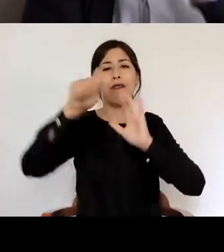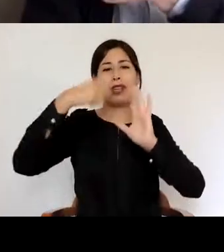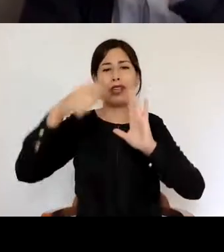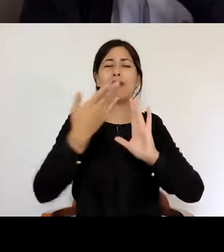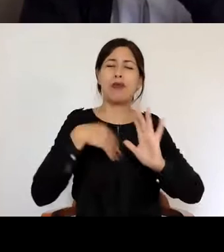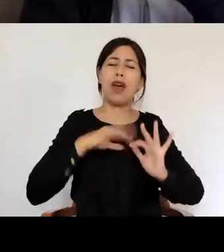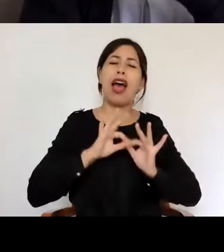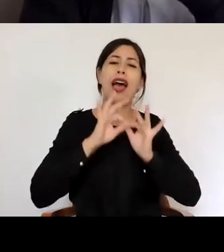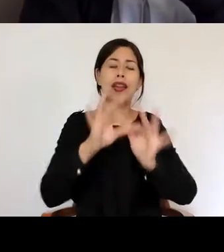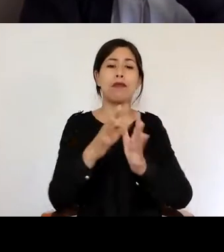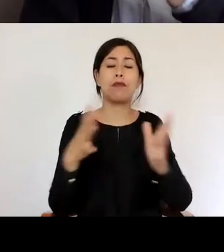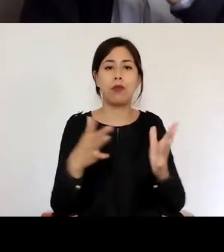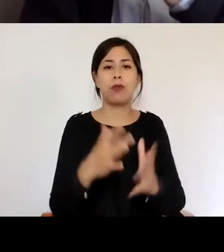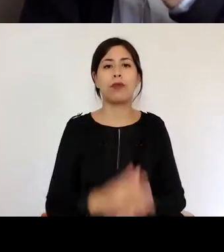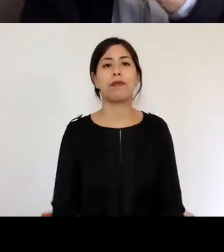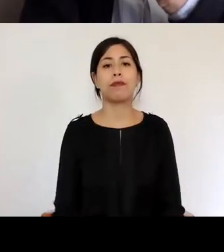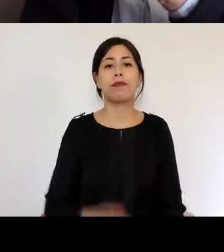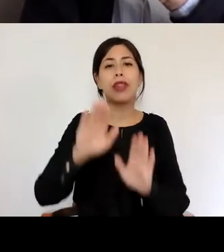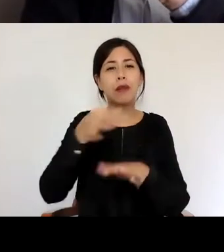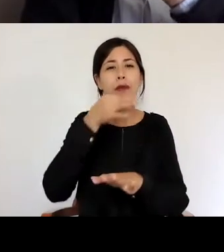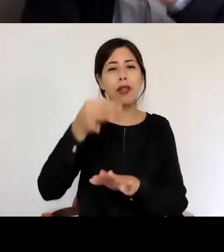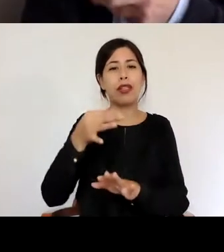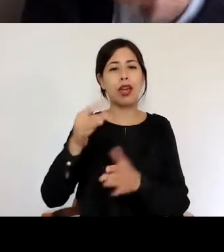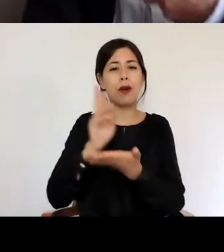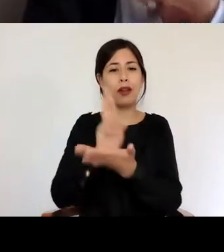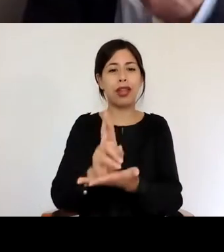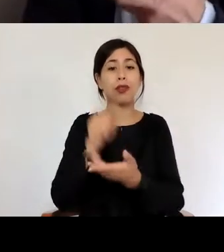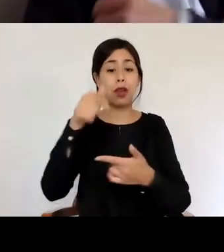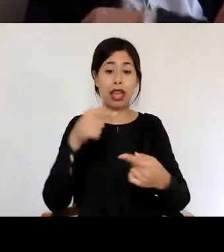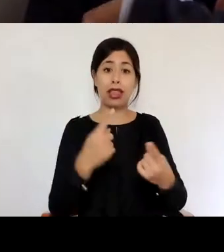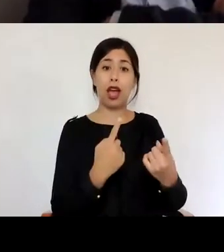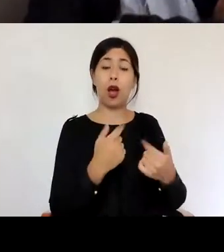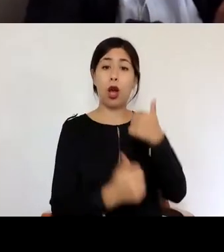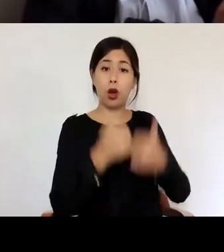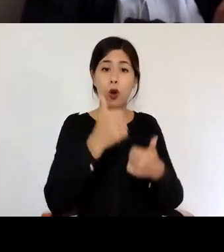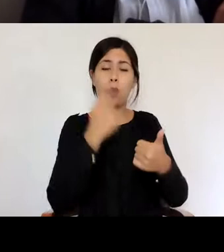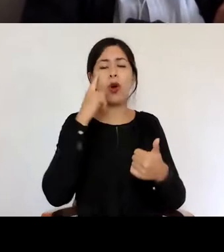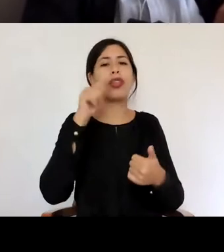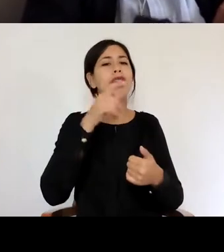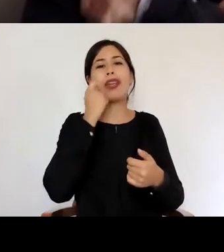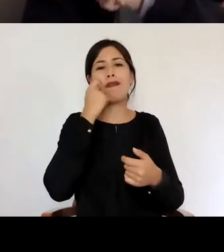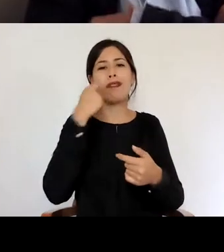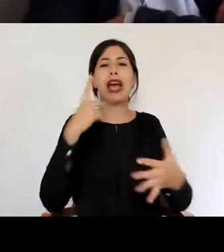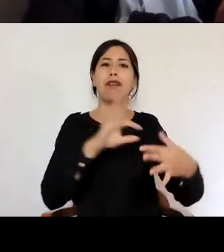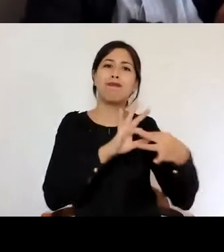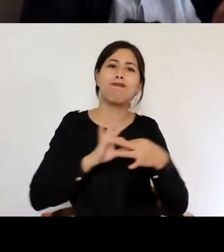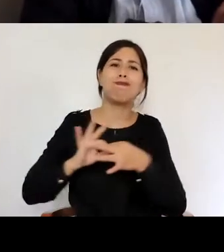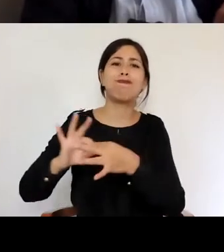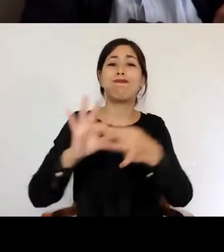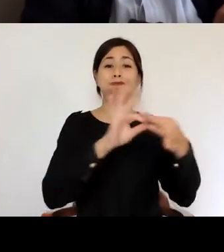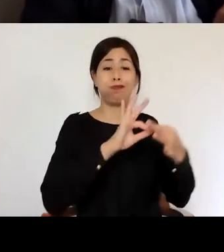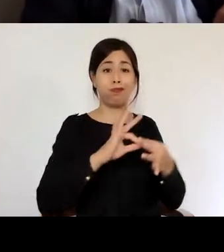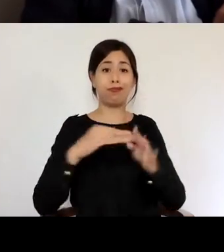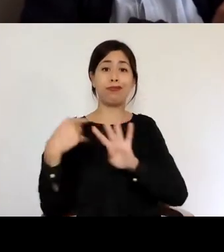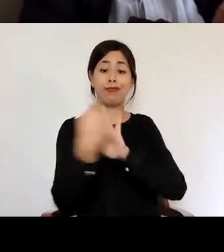anticipaba el rector, el concurso es un vínculo, esto es trébol de varias hojas y una de las hojas importantes